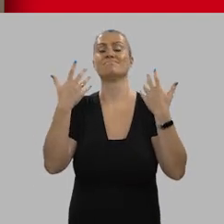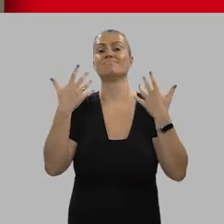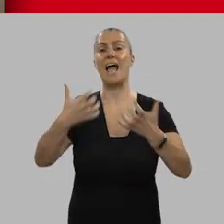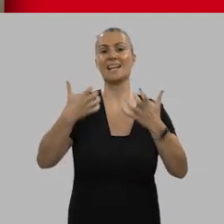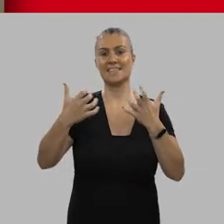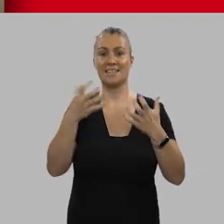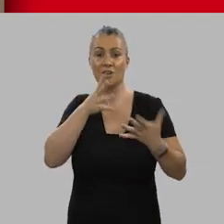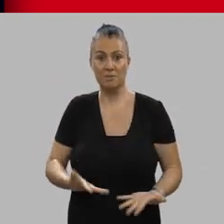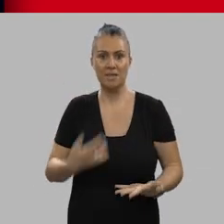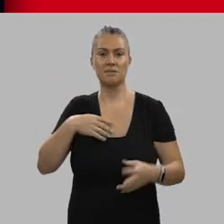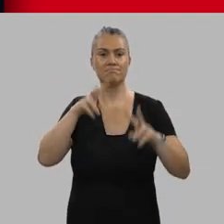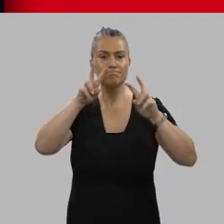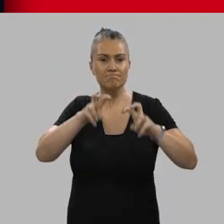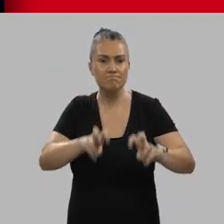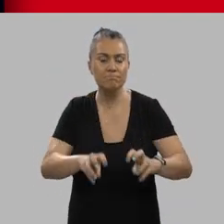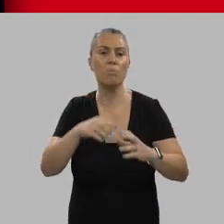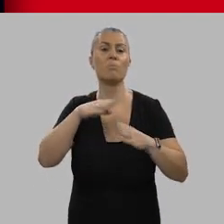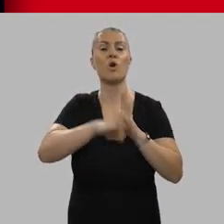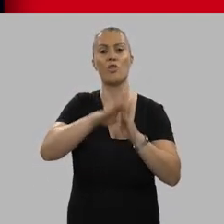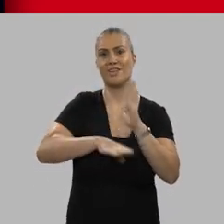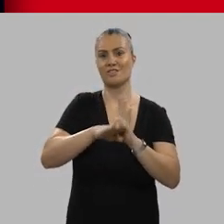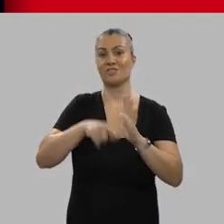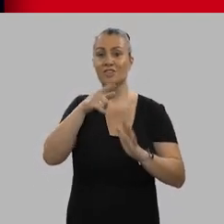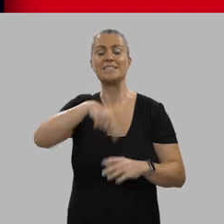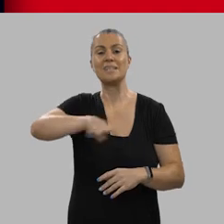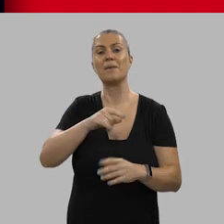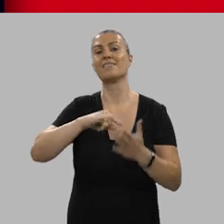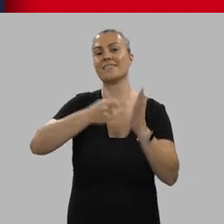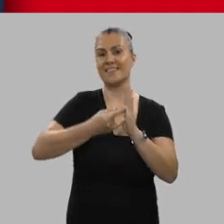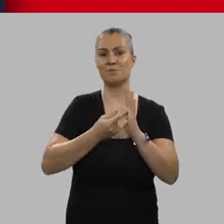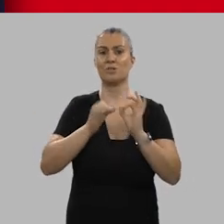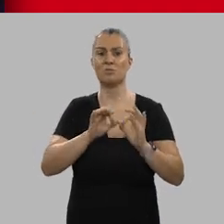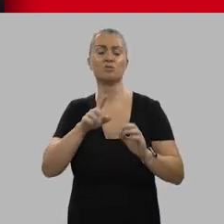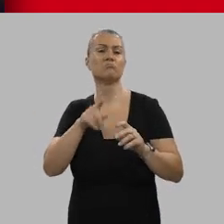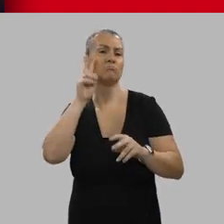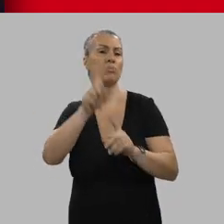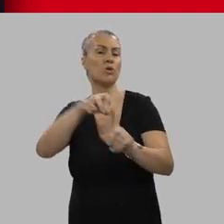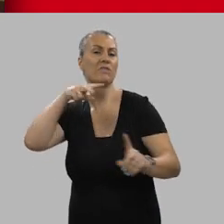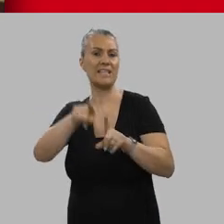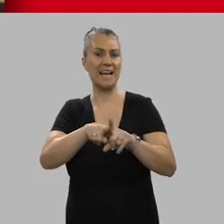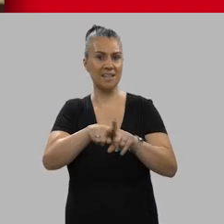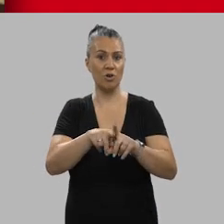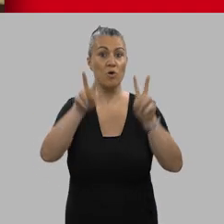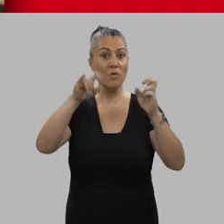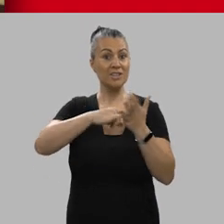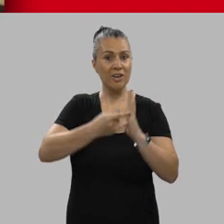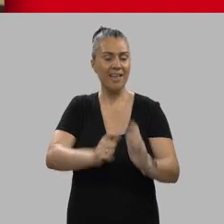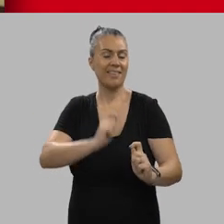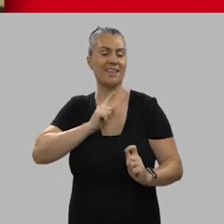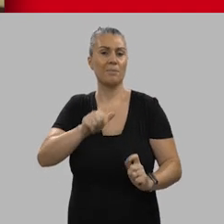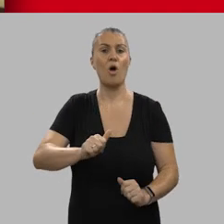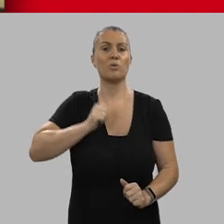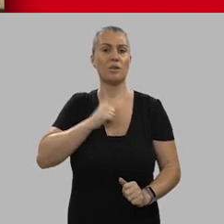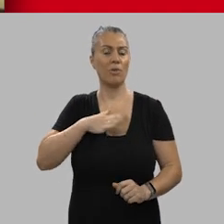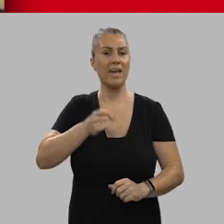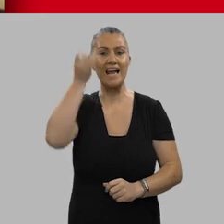contemporáneas bucean en los procesos creativos y revisan los nuevos dispositivos artísticos desde una mirada crítica. Las nuevas tecnologías nos dan la